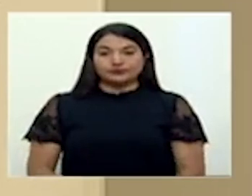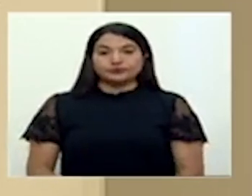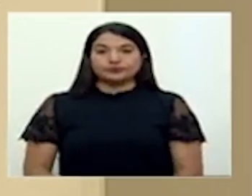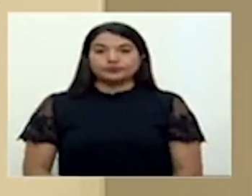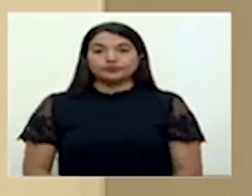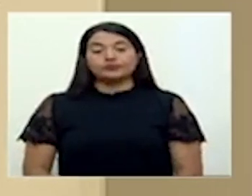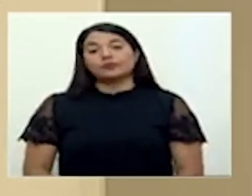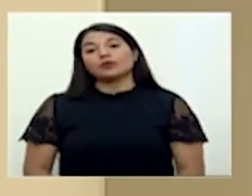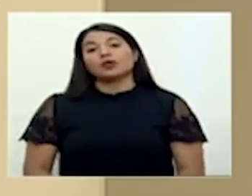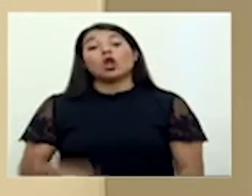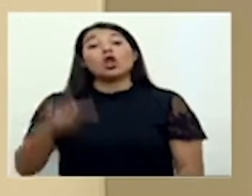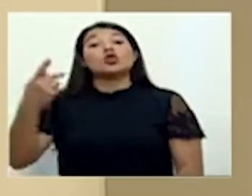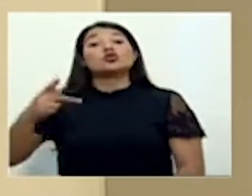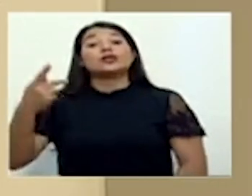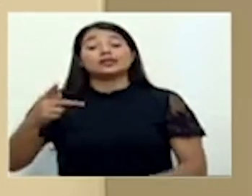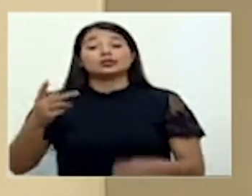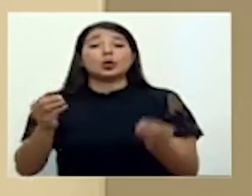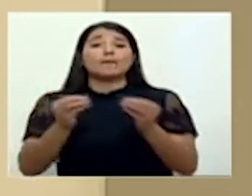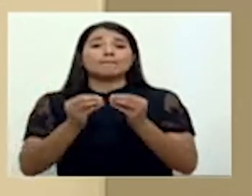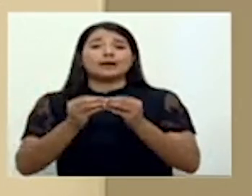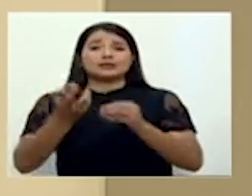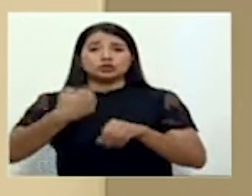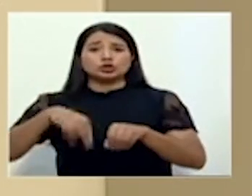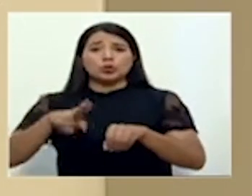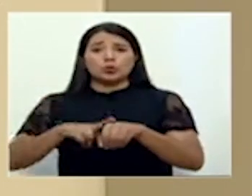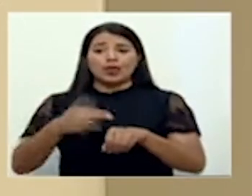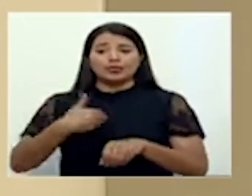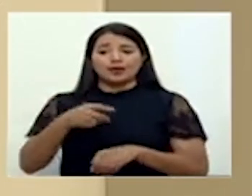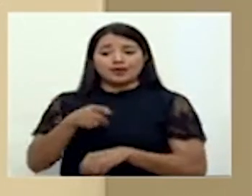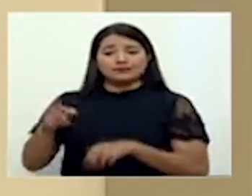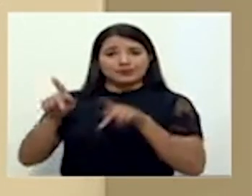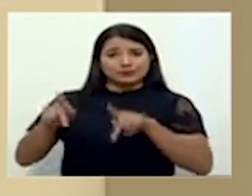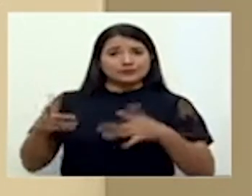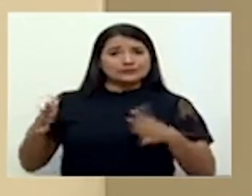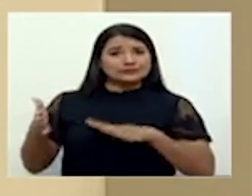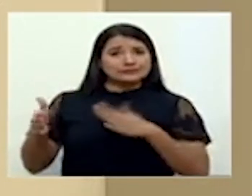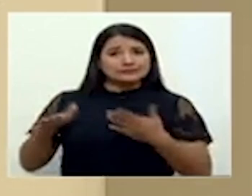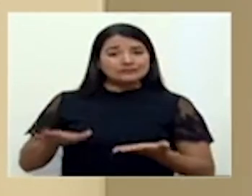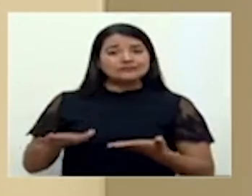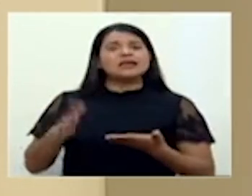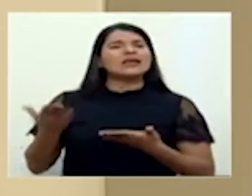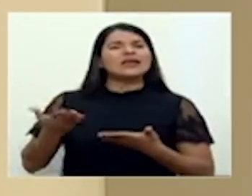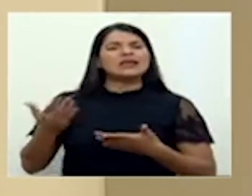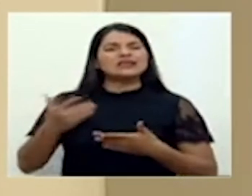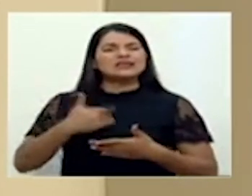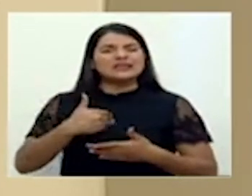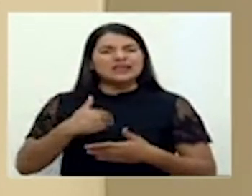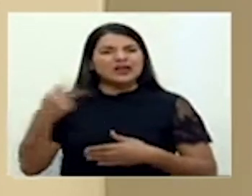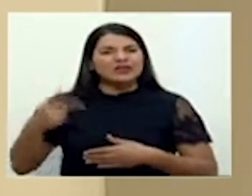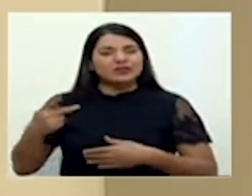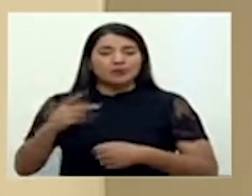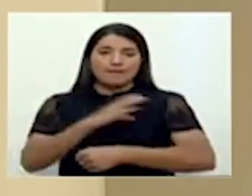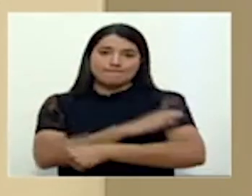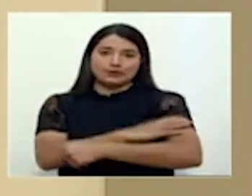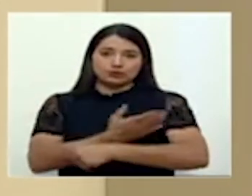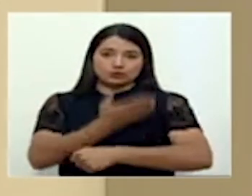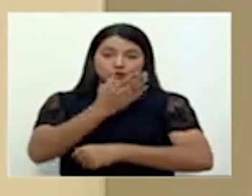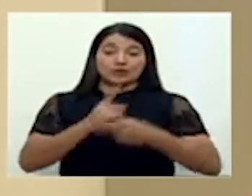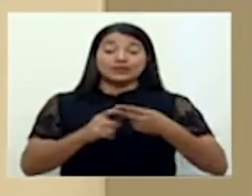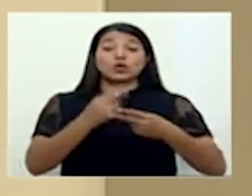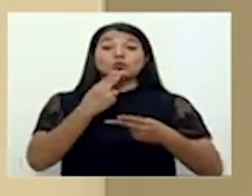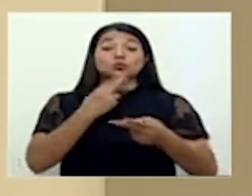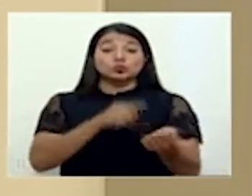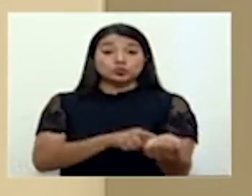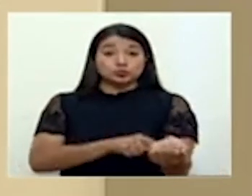factores de riesgo más comunes que presentaban estas personas están la presión arterial alta, la diabetes,